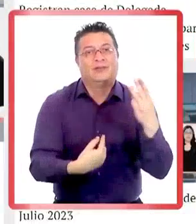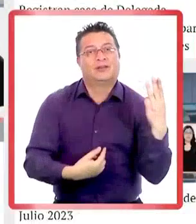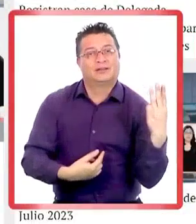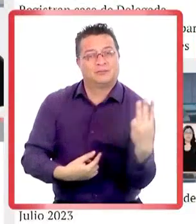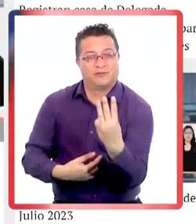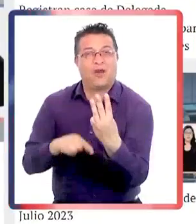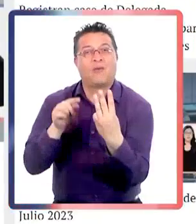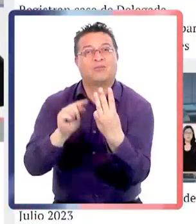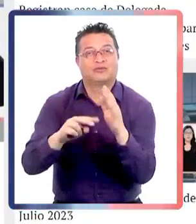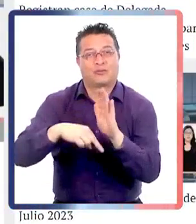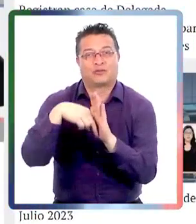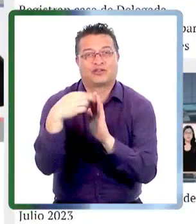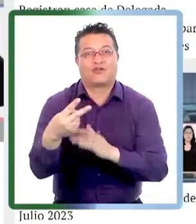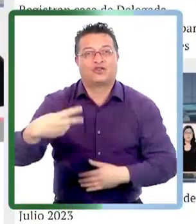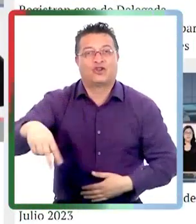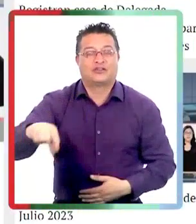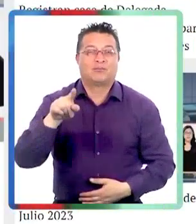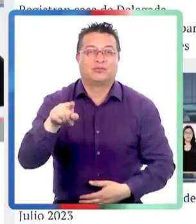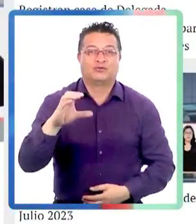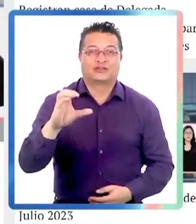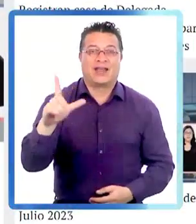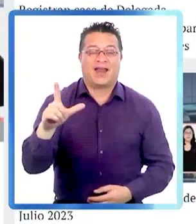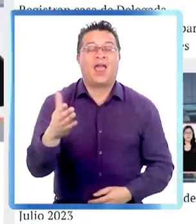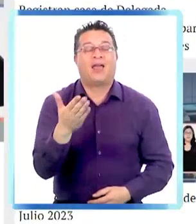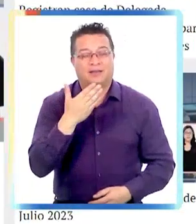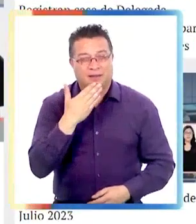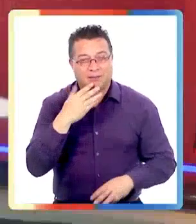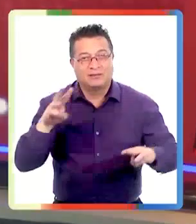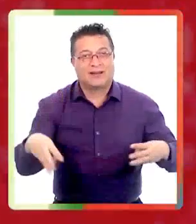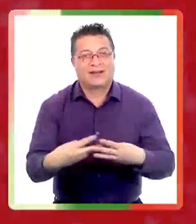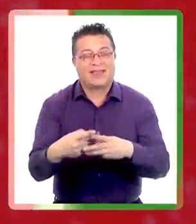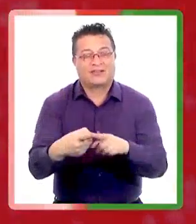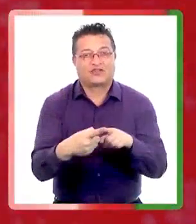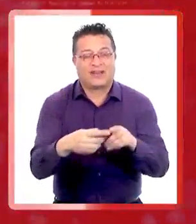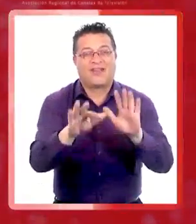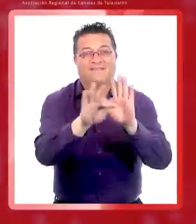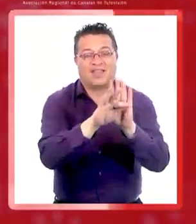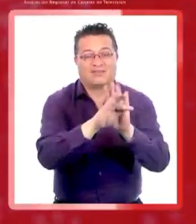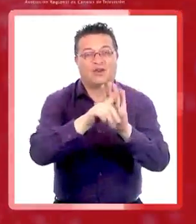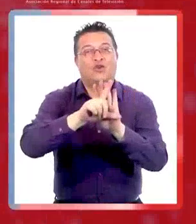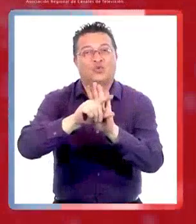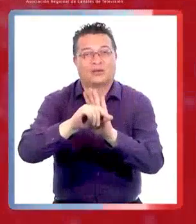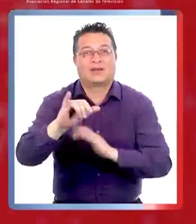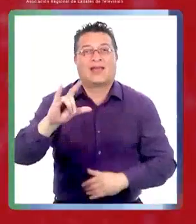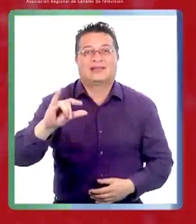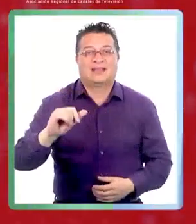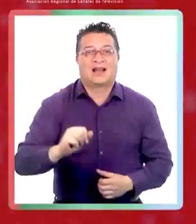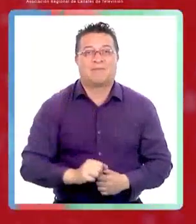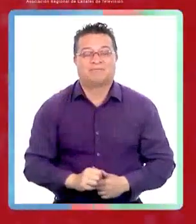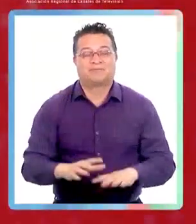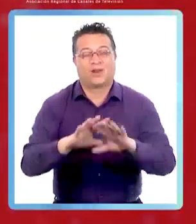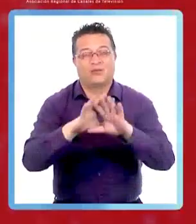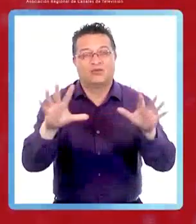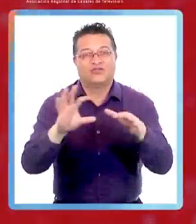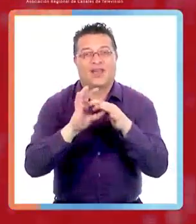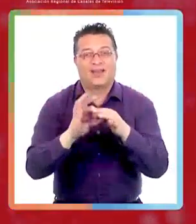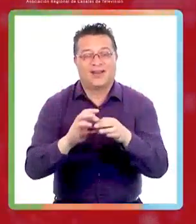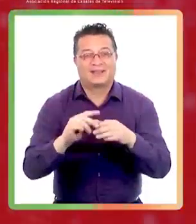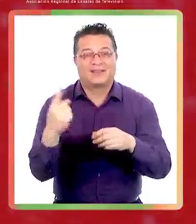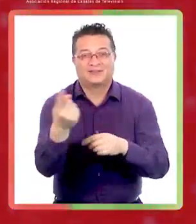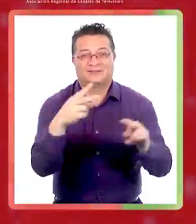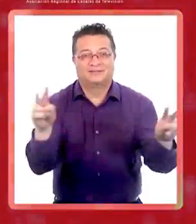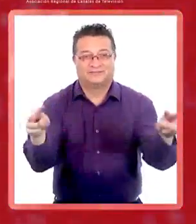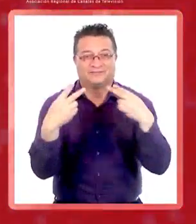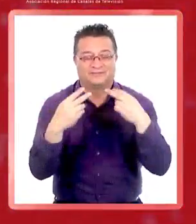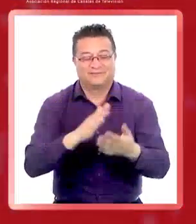encuentran en www.portavoznoticias.cl y también en las redes sociales en Facebook en Twitter y en Instagram muchísimas gracias